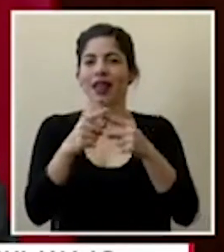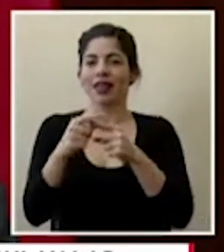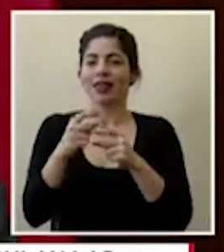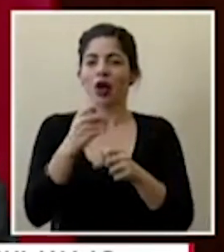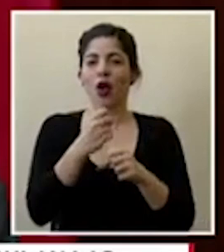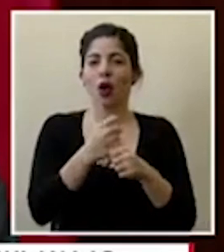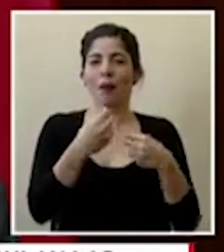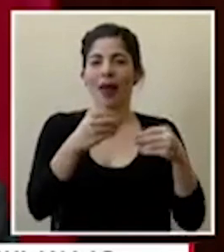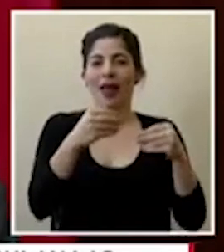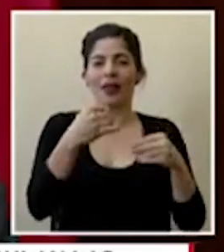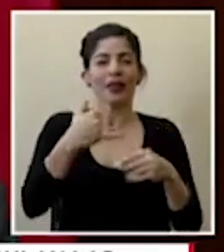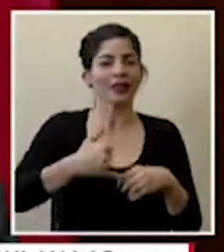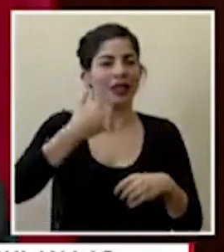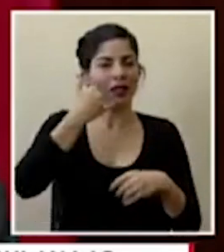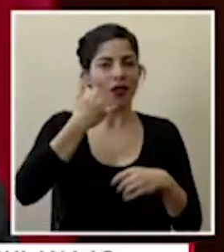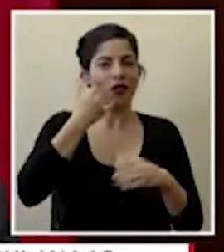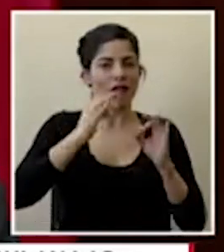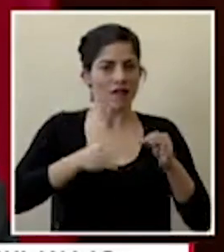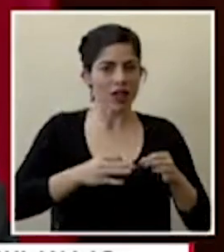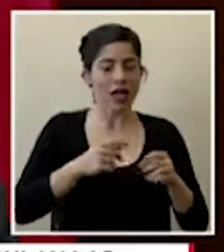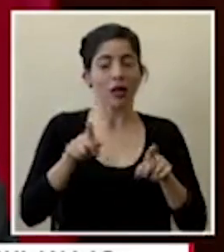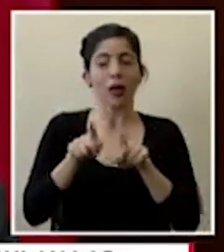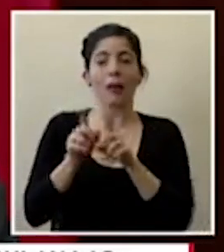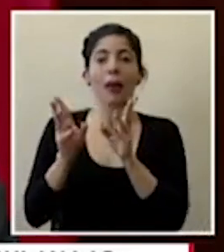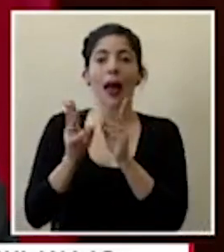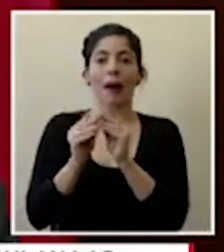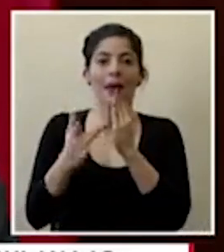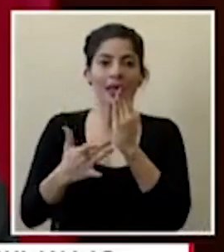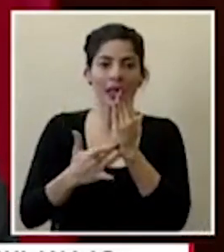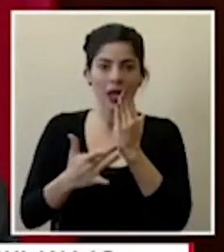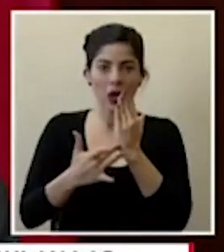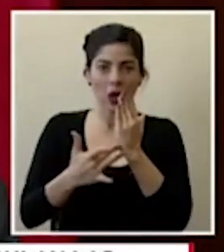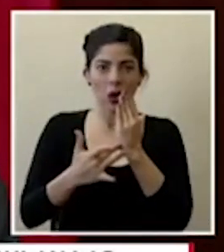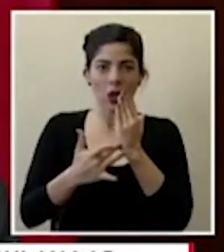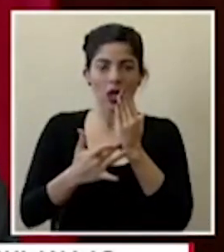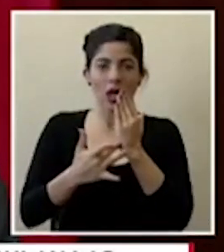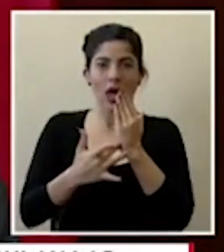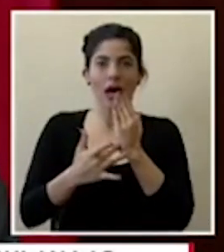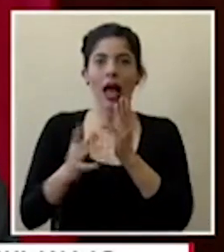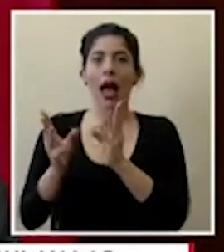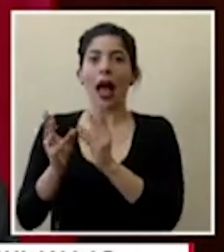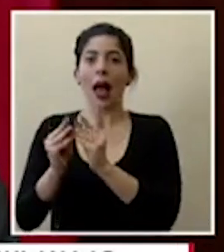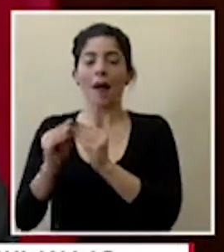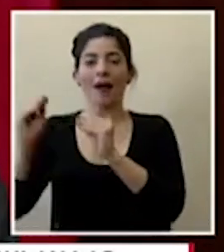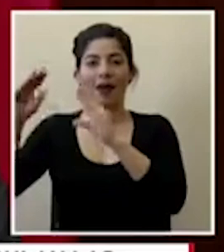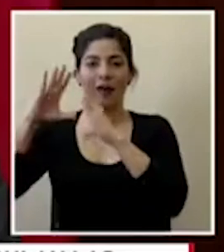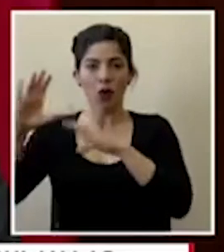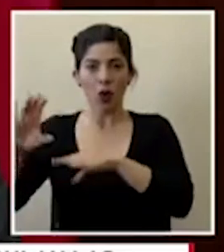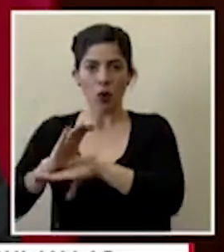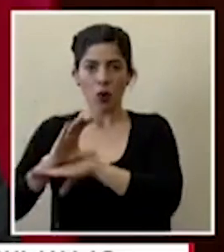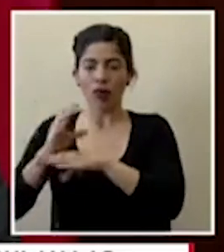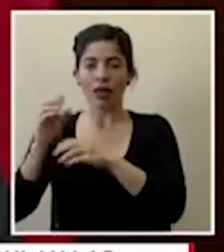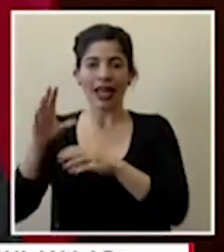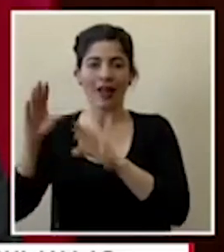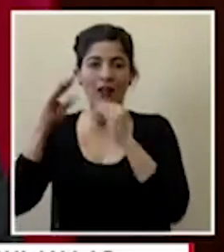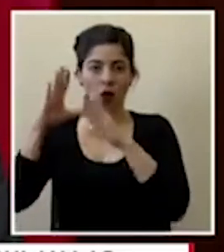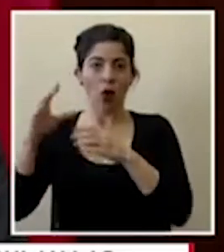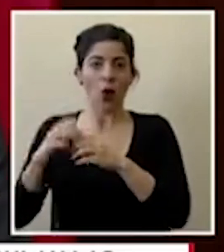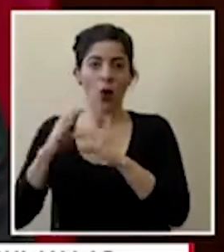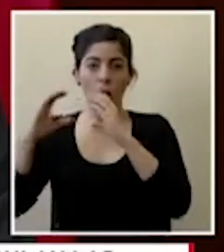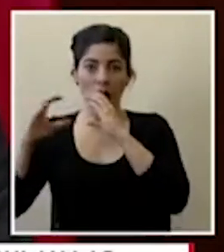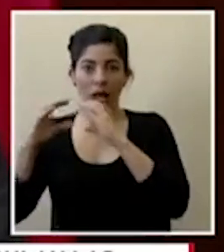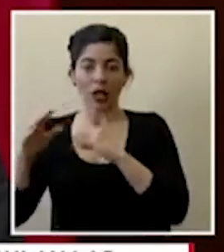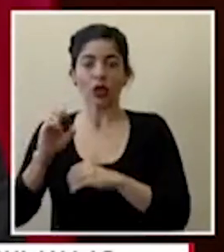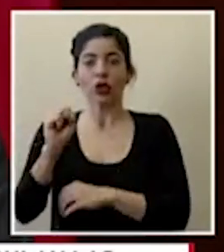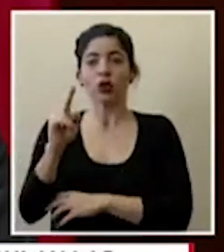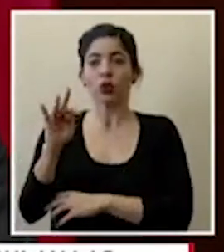móviles fijos está la cámara de tecnologías en la cámara de infocomunicaciones las hotel y